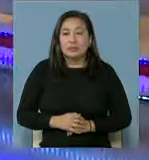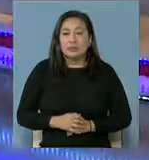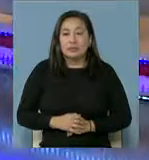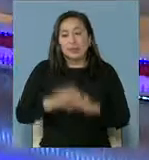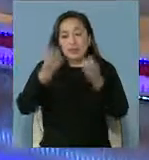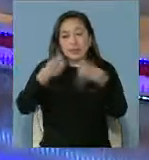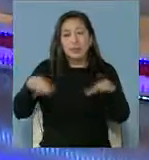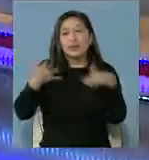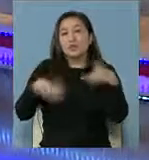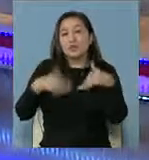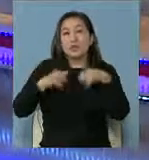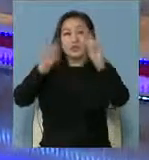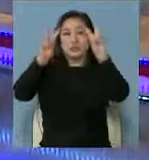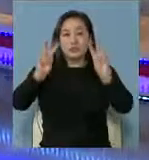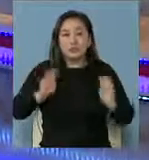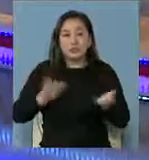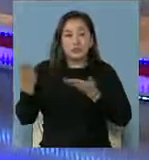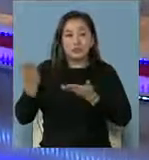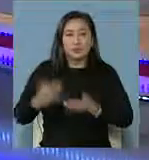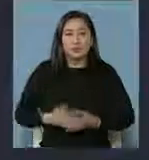Comenzamos de inmediato con los títulos.